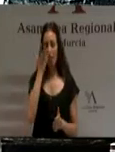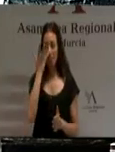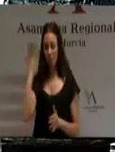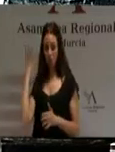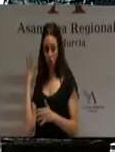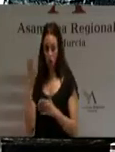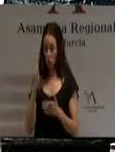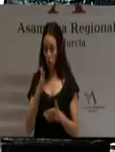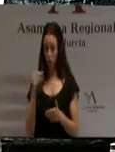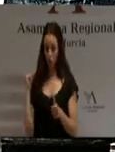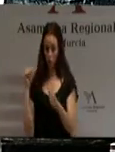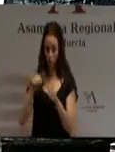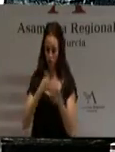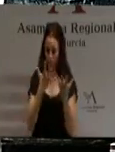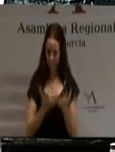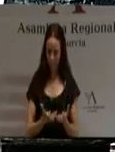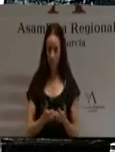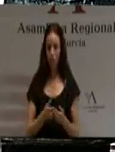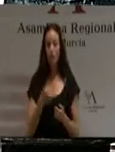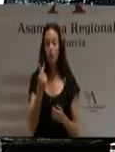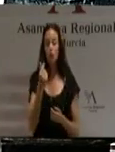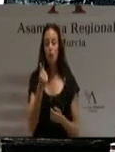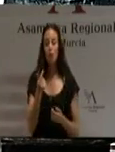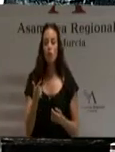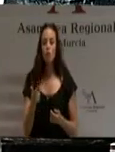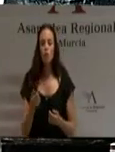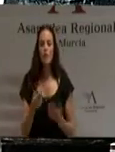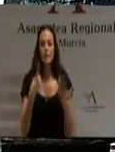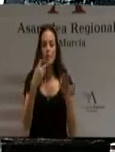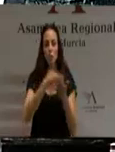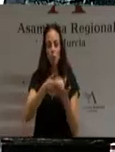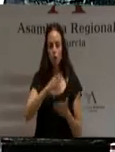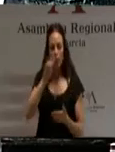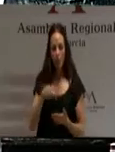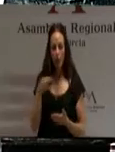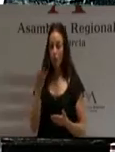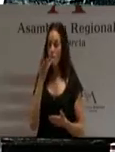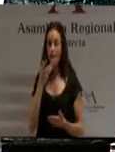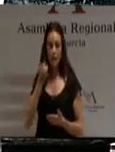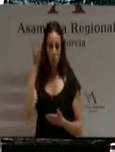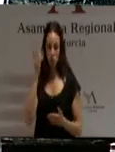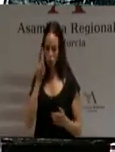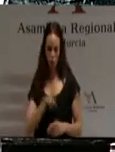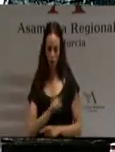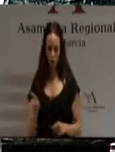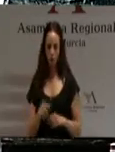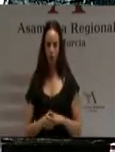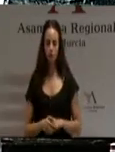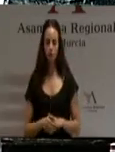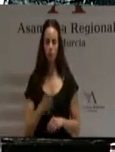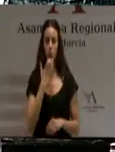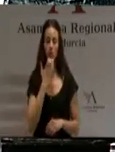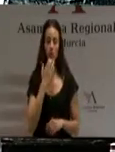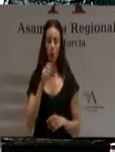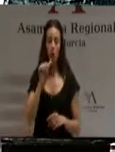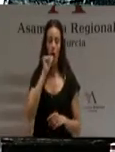Esta planta, cuyo coste es de 600 millones de euros, no es ningún capricho. No es el caso de esas otras desaladoras que